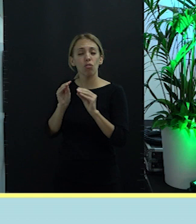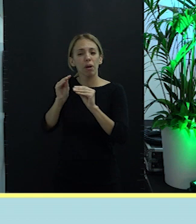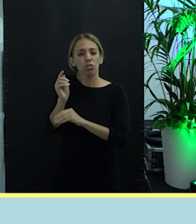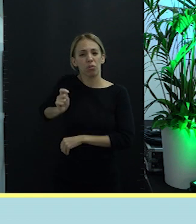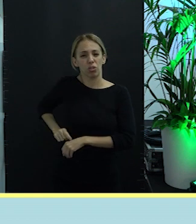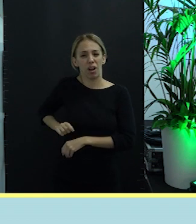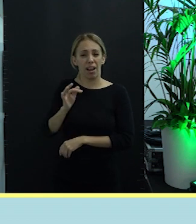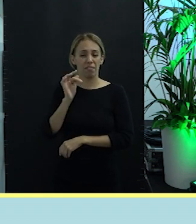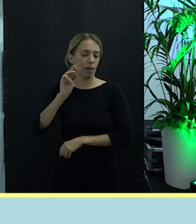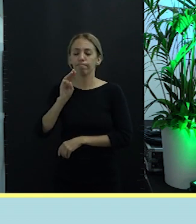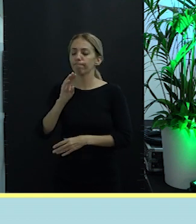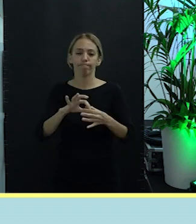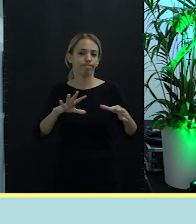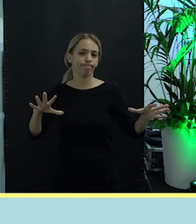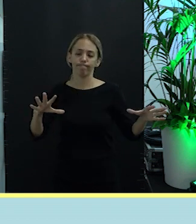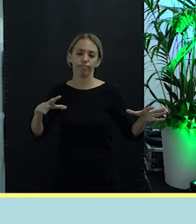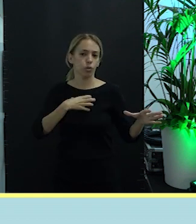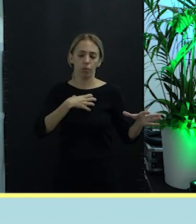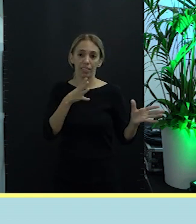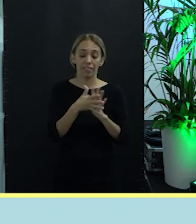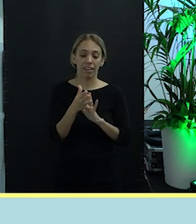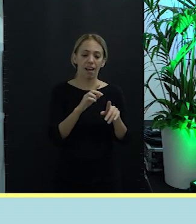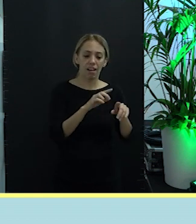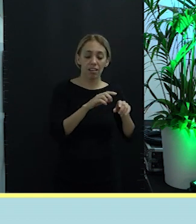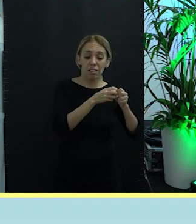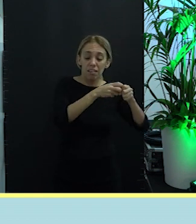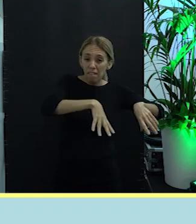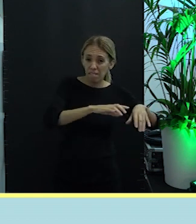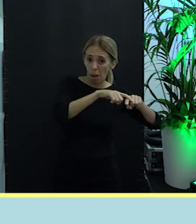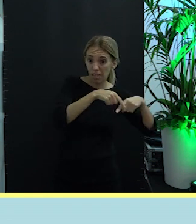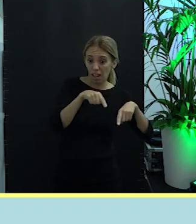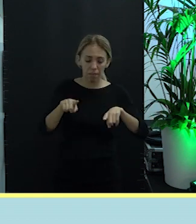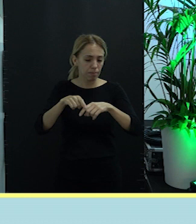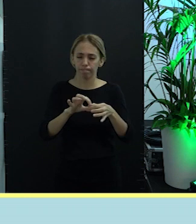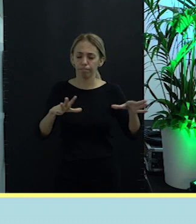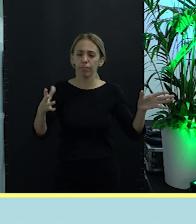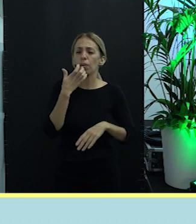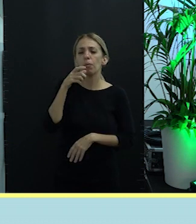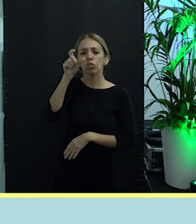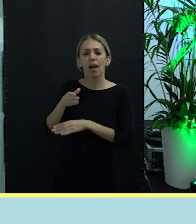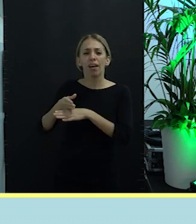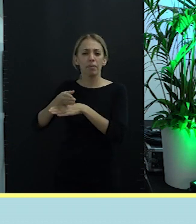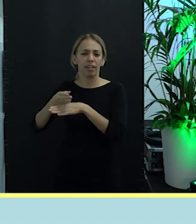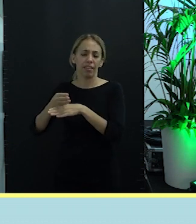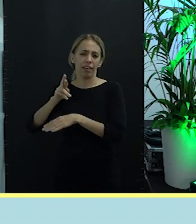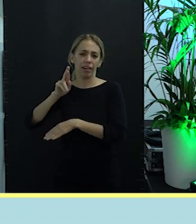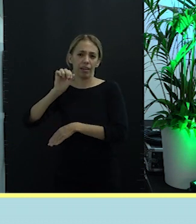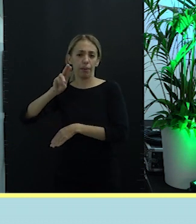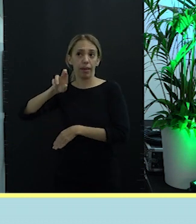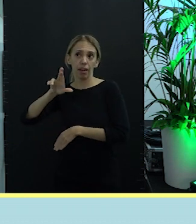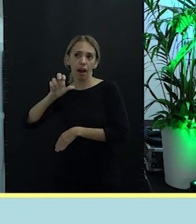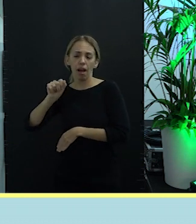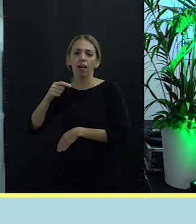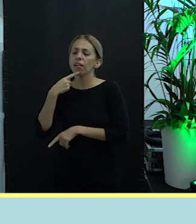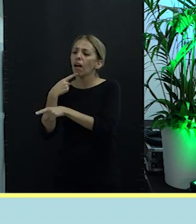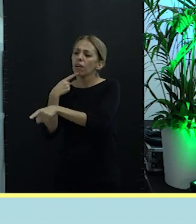conexión entre las familias. Si yo les digo que Carpintería de Rivera está en qué familia,